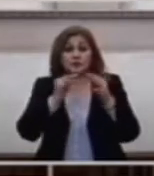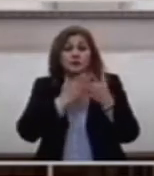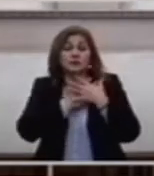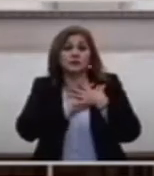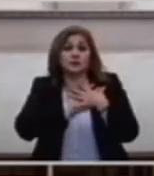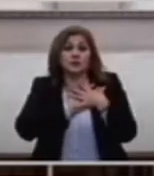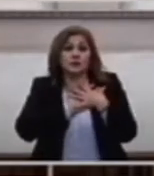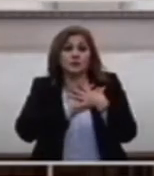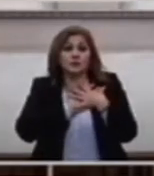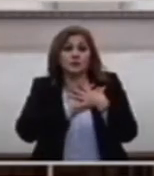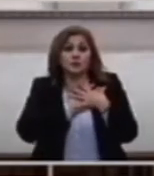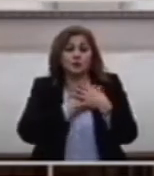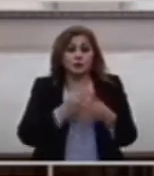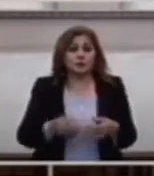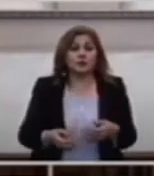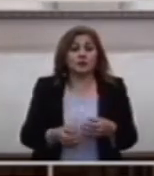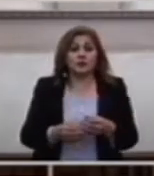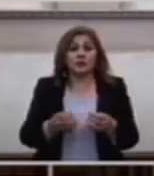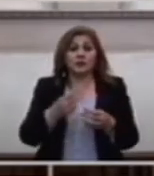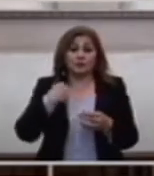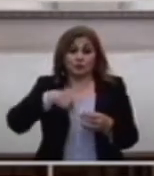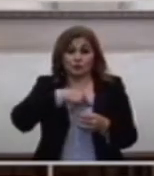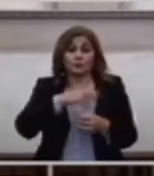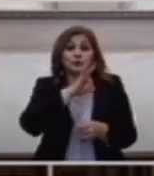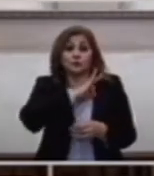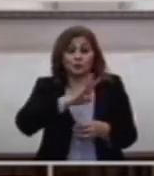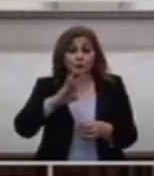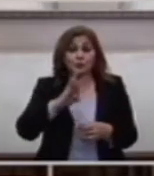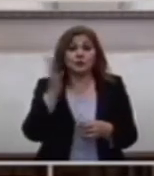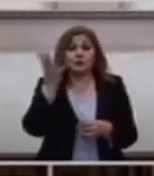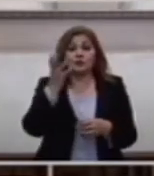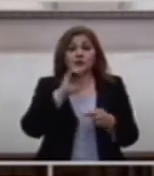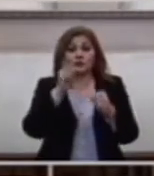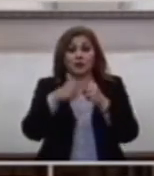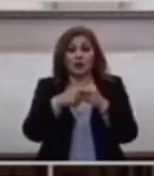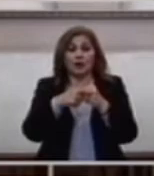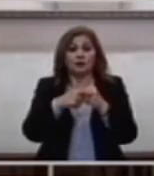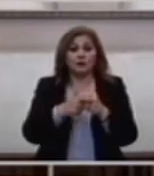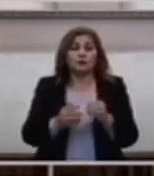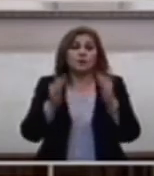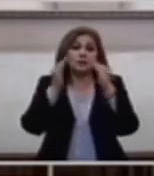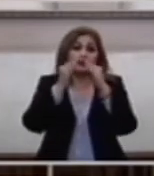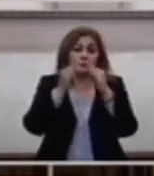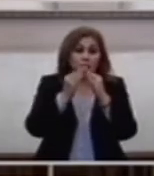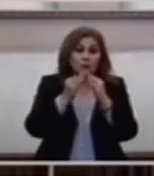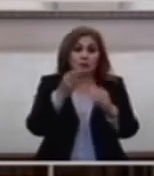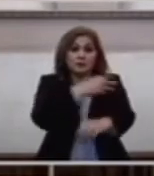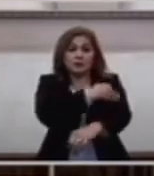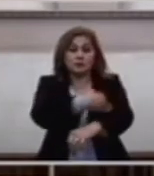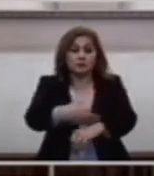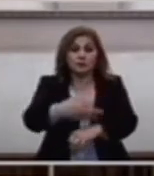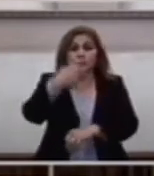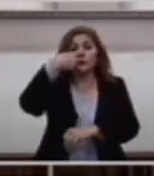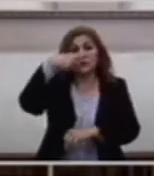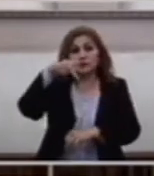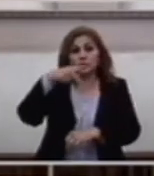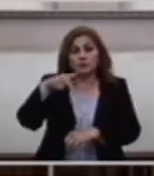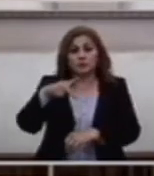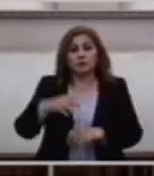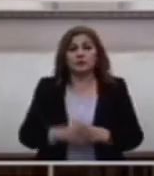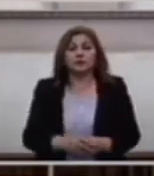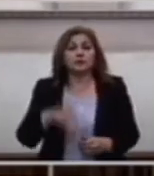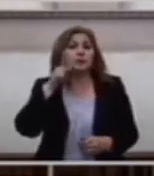Que está En sus Manos Que está En sus Hogares Y en sus Familias El Papa